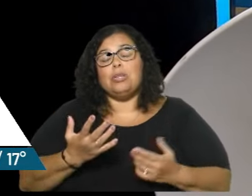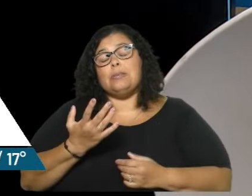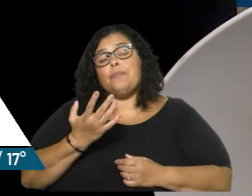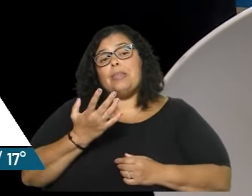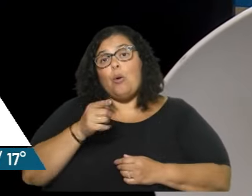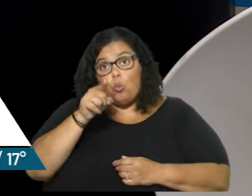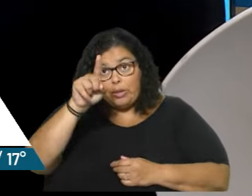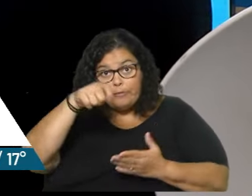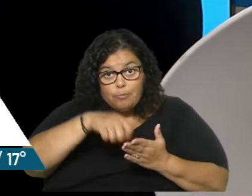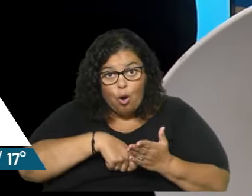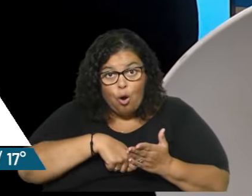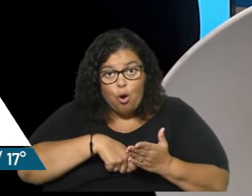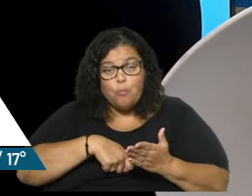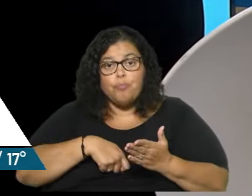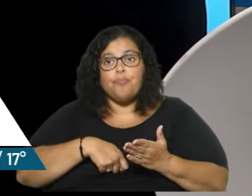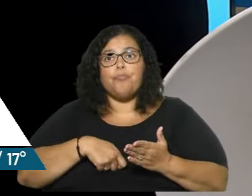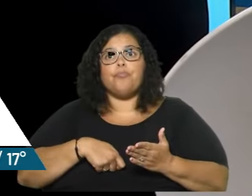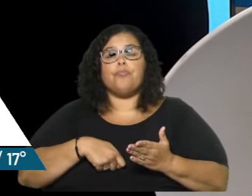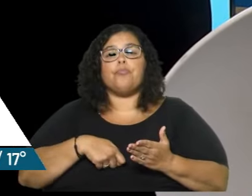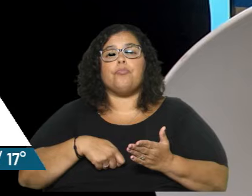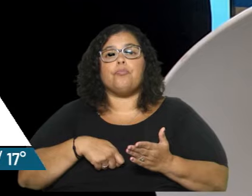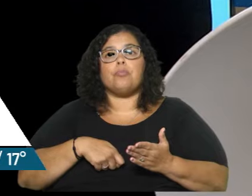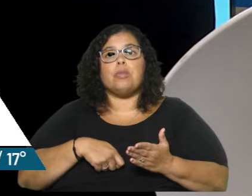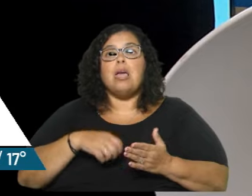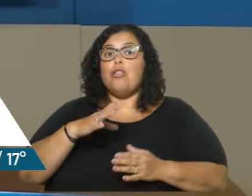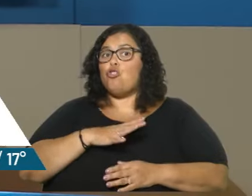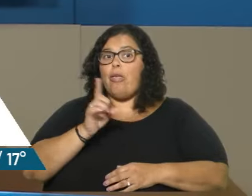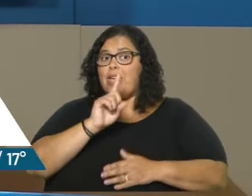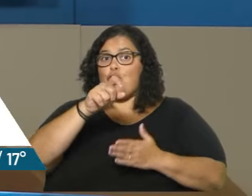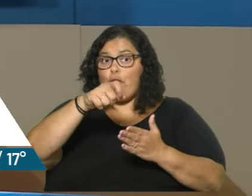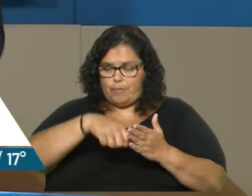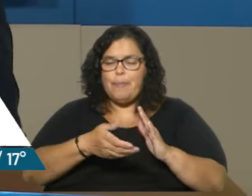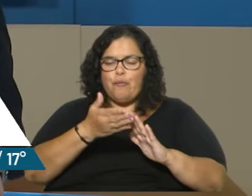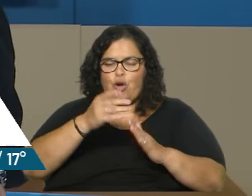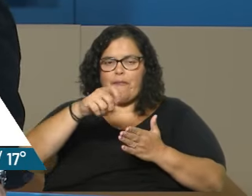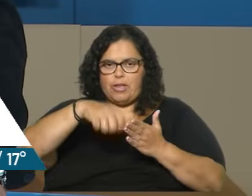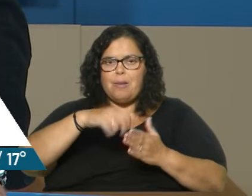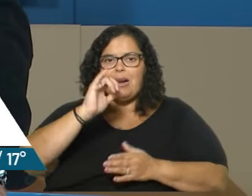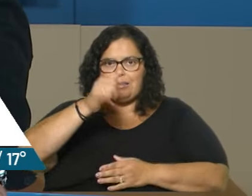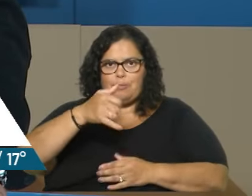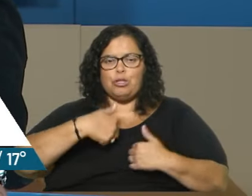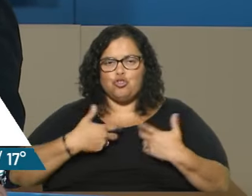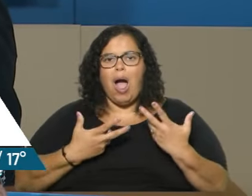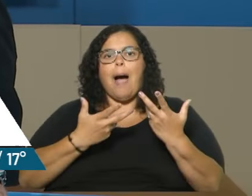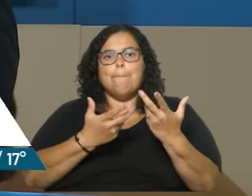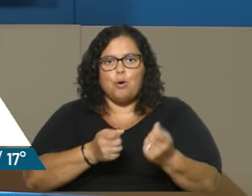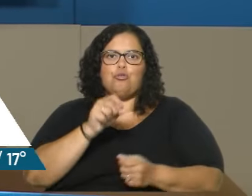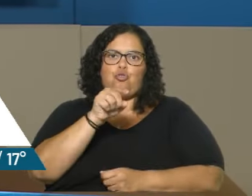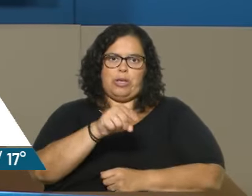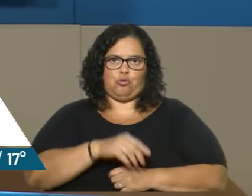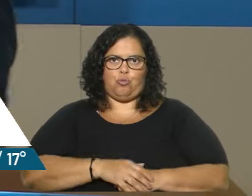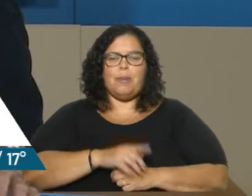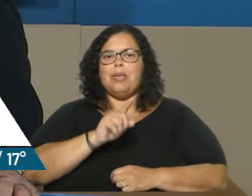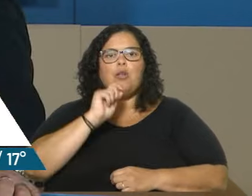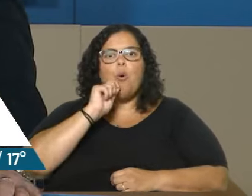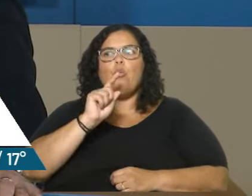Así es. ¿Firmó ese? Así es. ¿Firmó ese para que No lo firmé, pero lo voy a firmar. Lo voy a a firmar porque apoyo a esa moción del